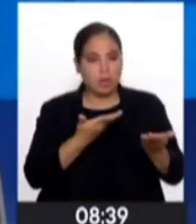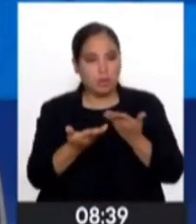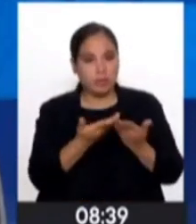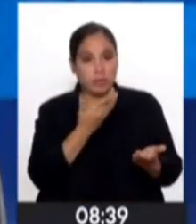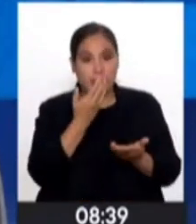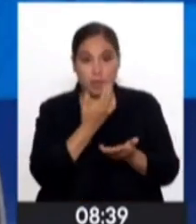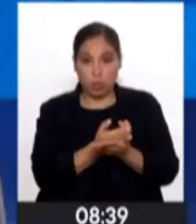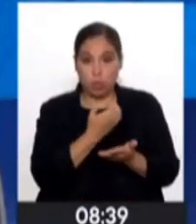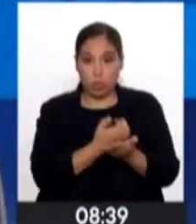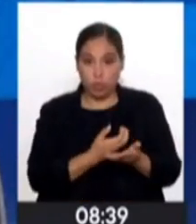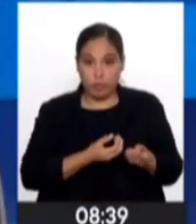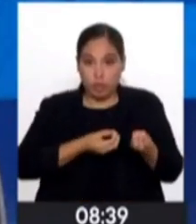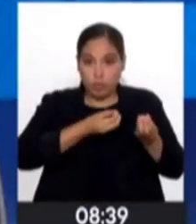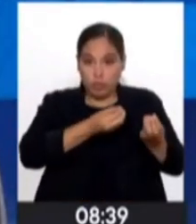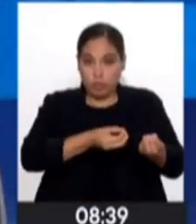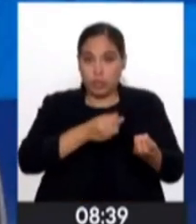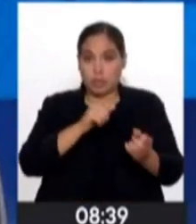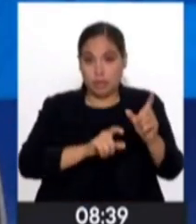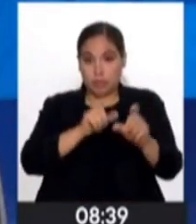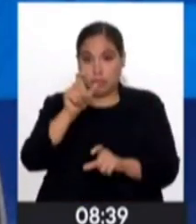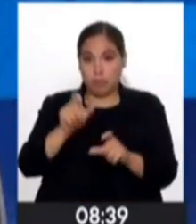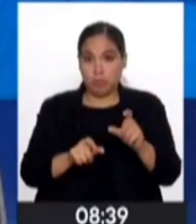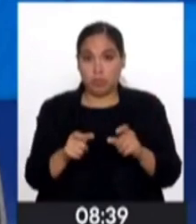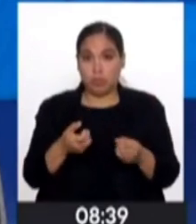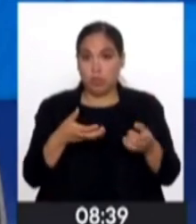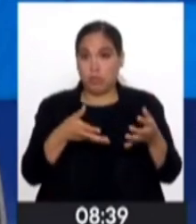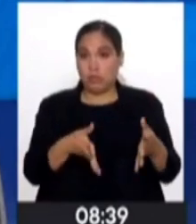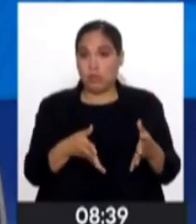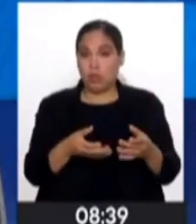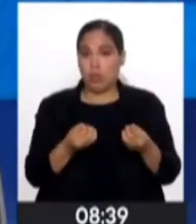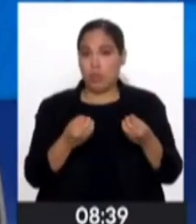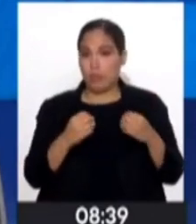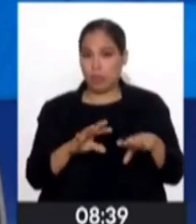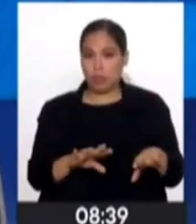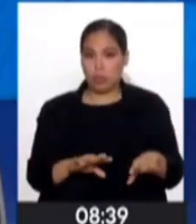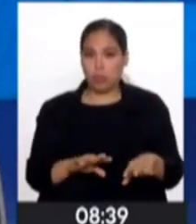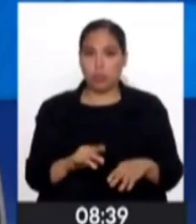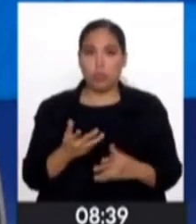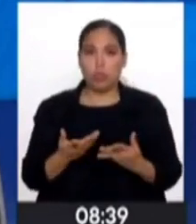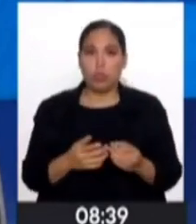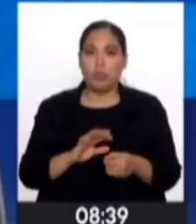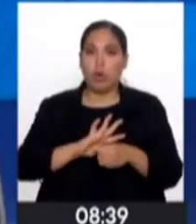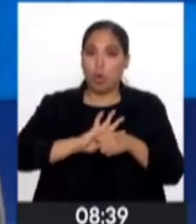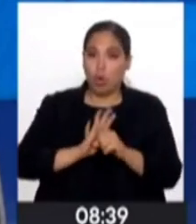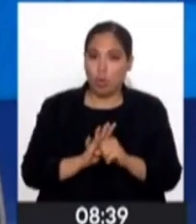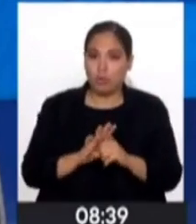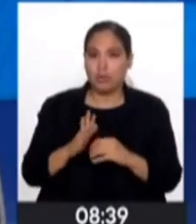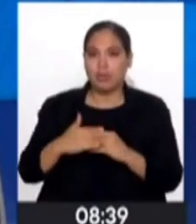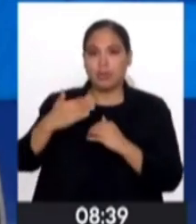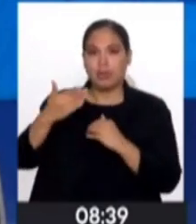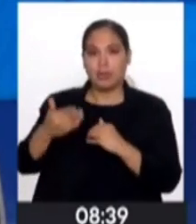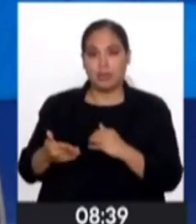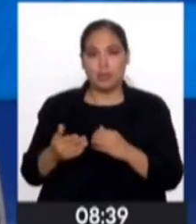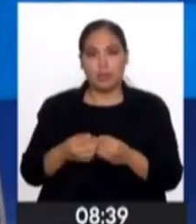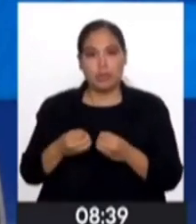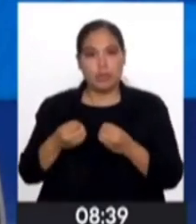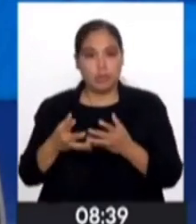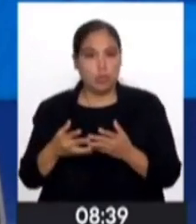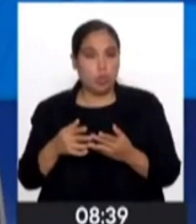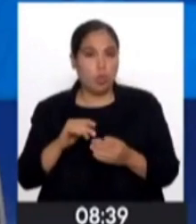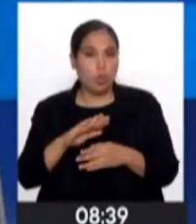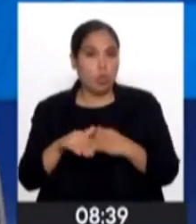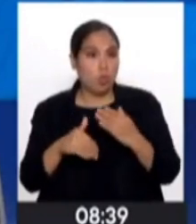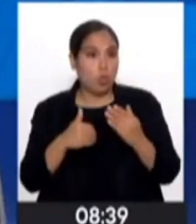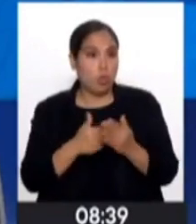económica a estas personas que quedaron en estado de orfandad, víctimas del COVID primero y posteriormente se ha ampliado la